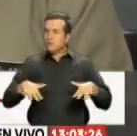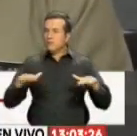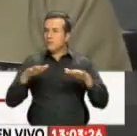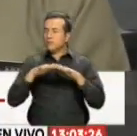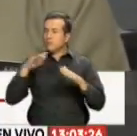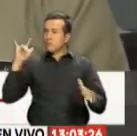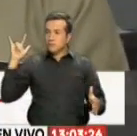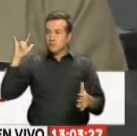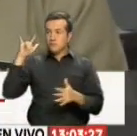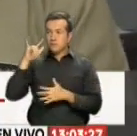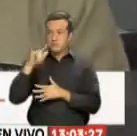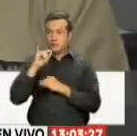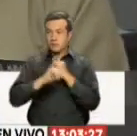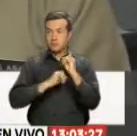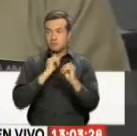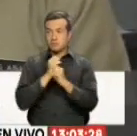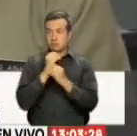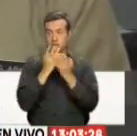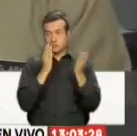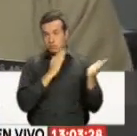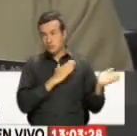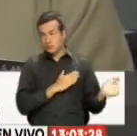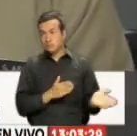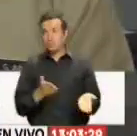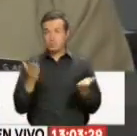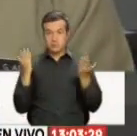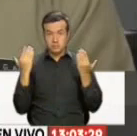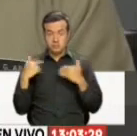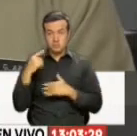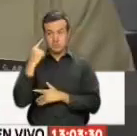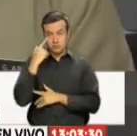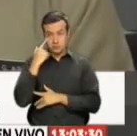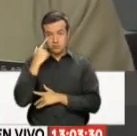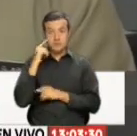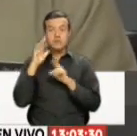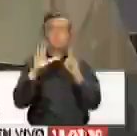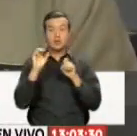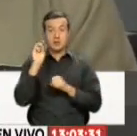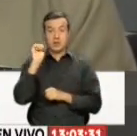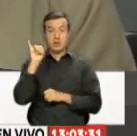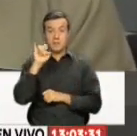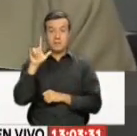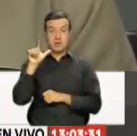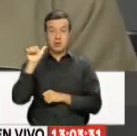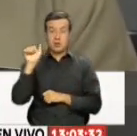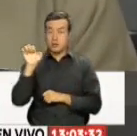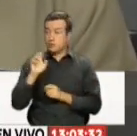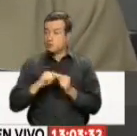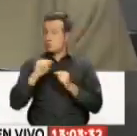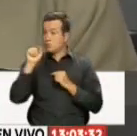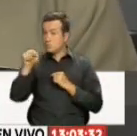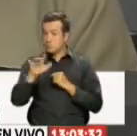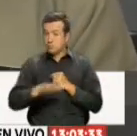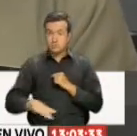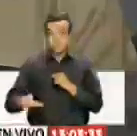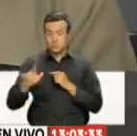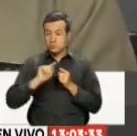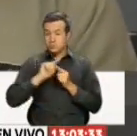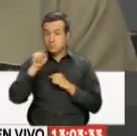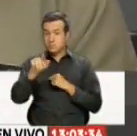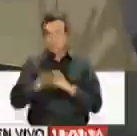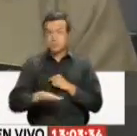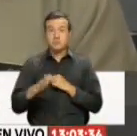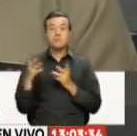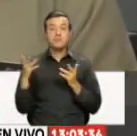pesquera extranjera que pudiese estar ahí está a 60 millas por fuera de la